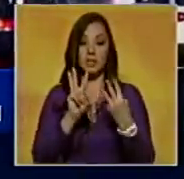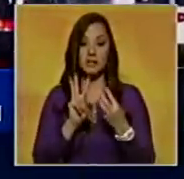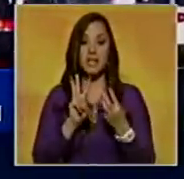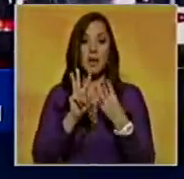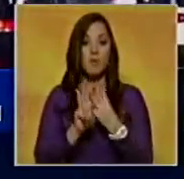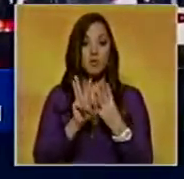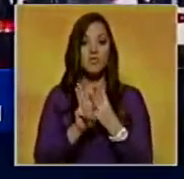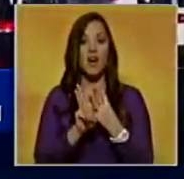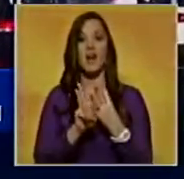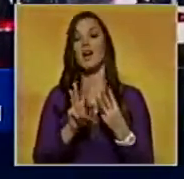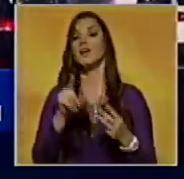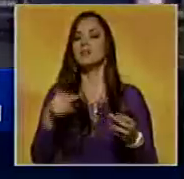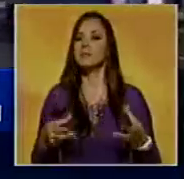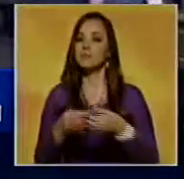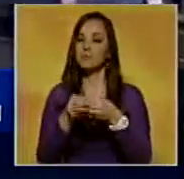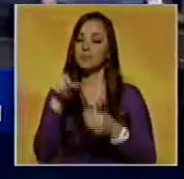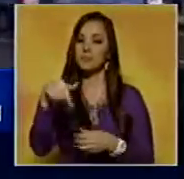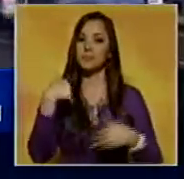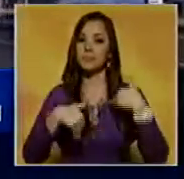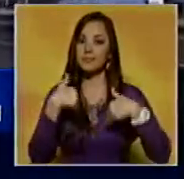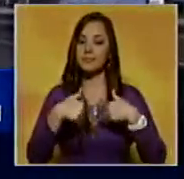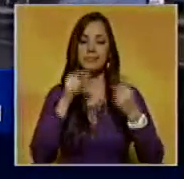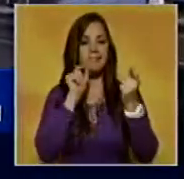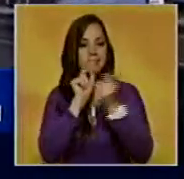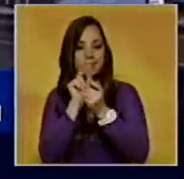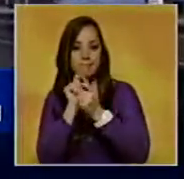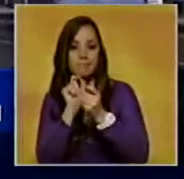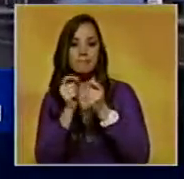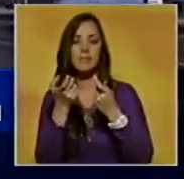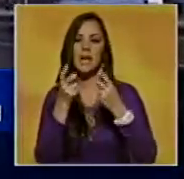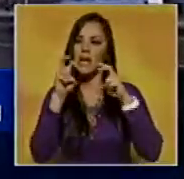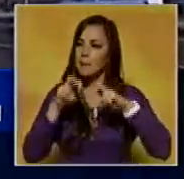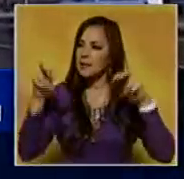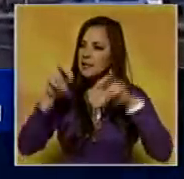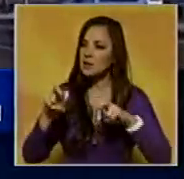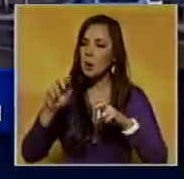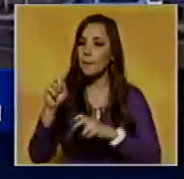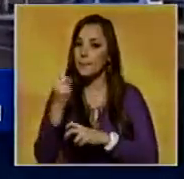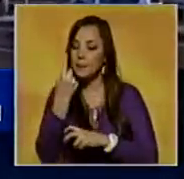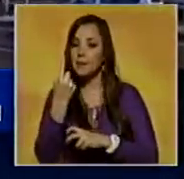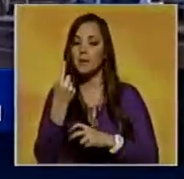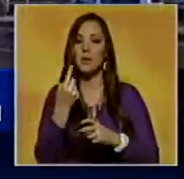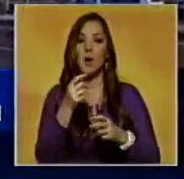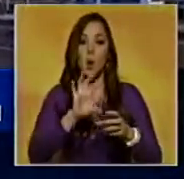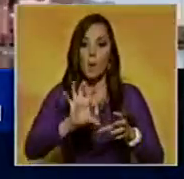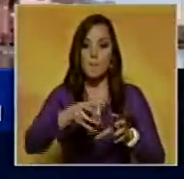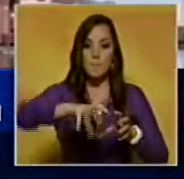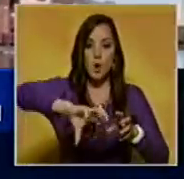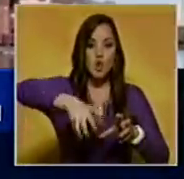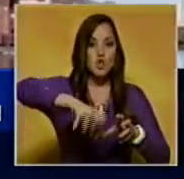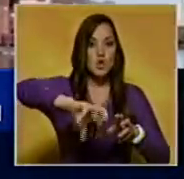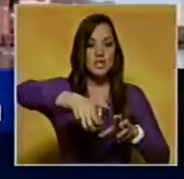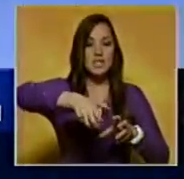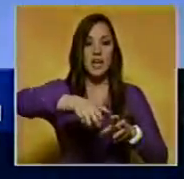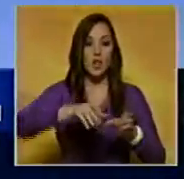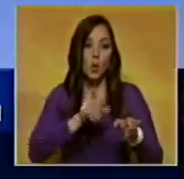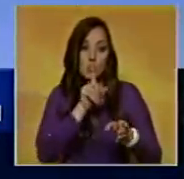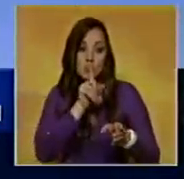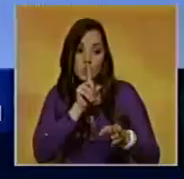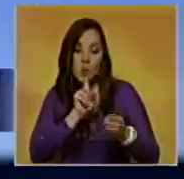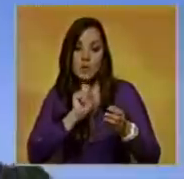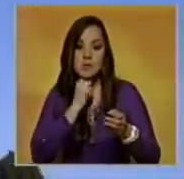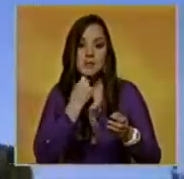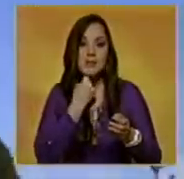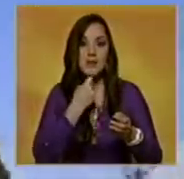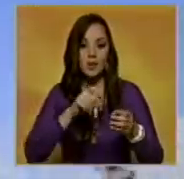Volkswagen se reunirá este miércoles para discutir las primeras averiguaciones sobre los motores diésel trucados que podrían haber